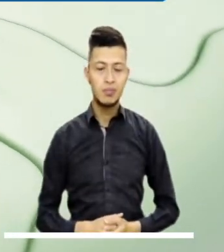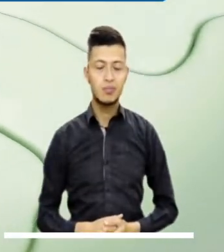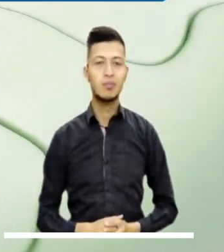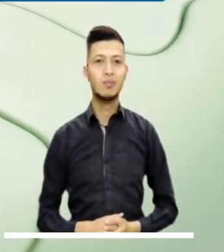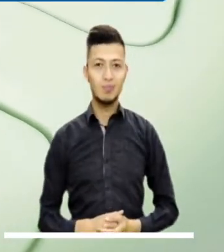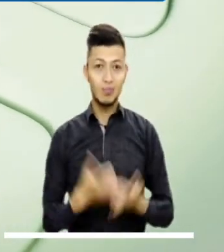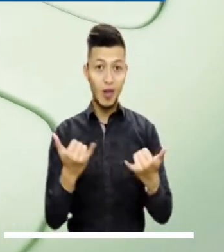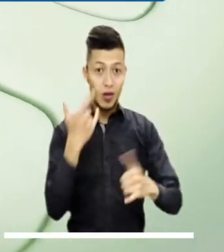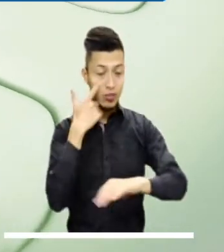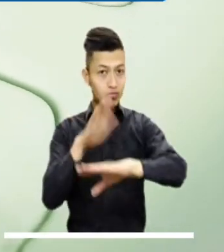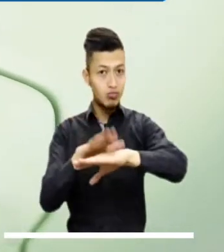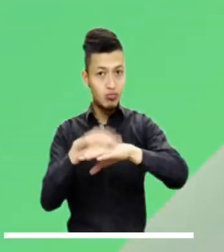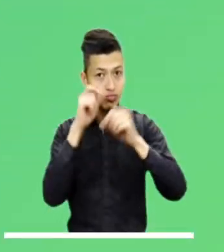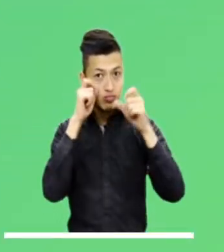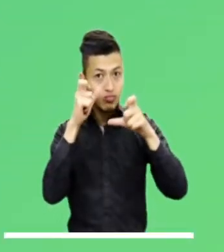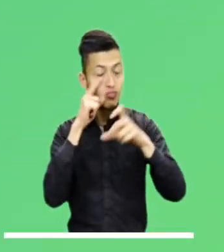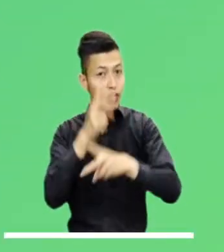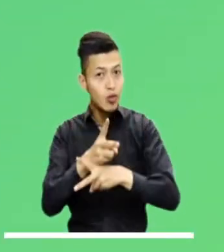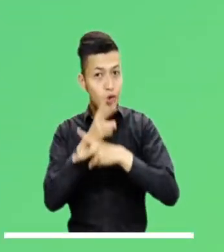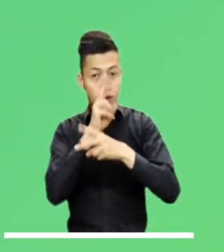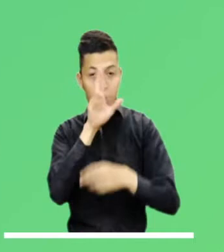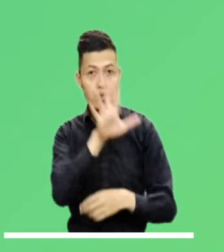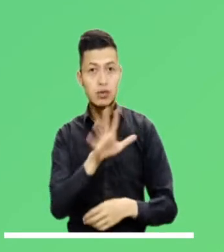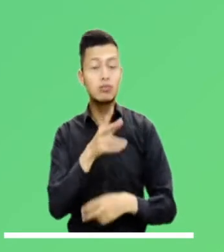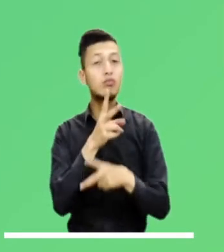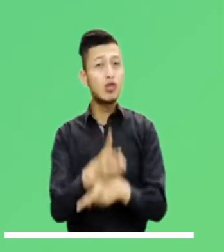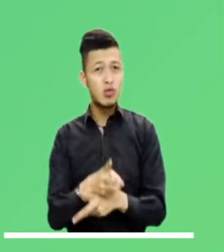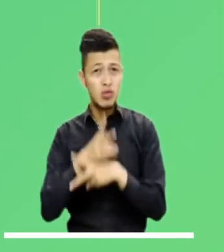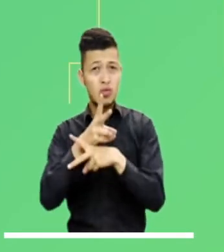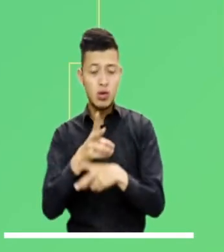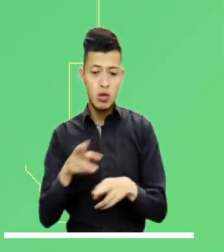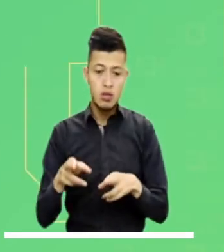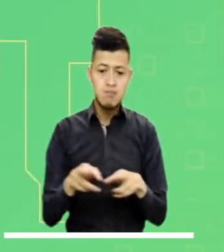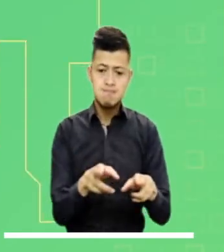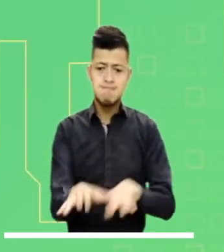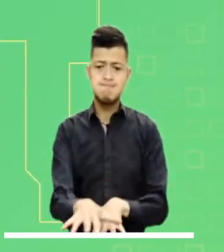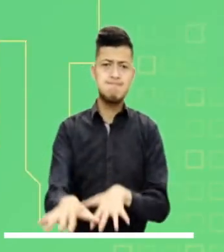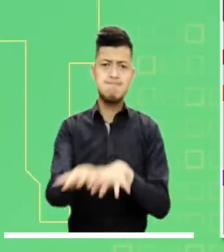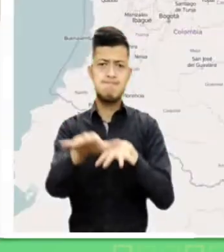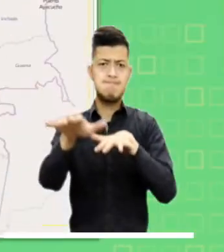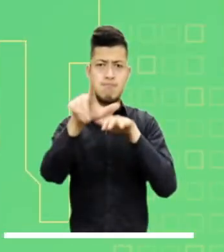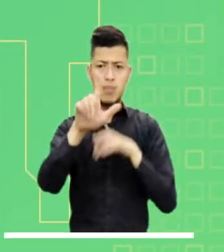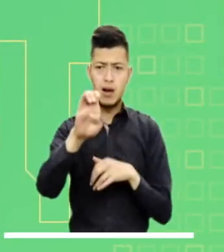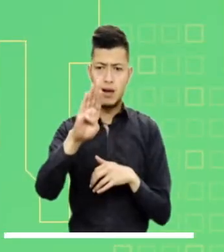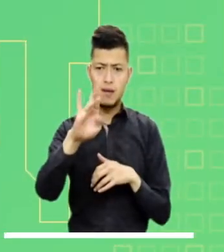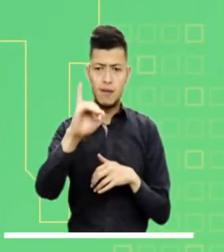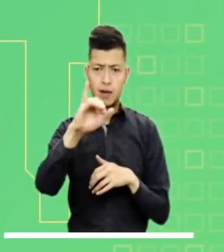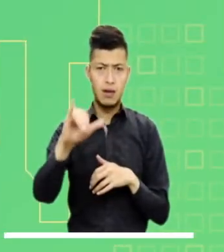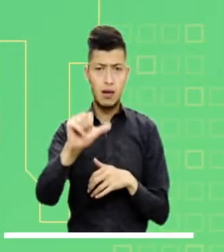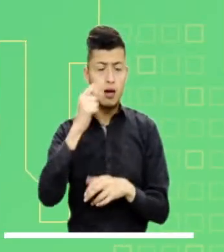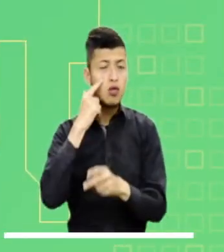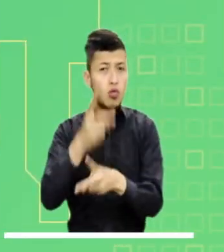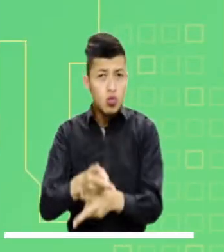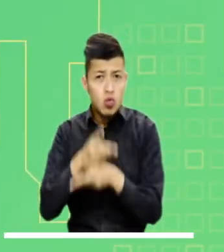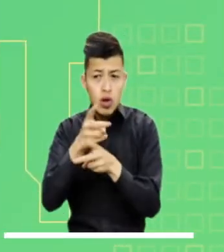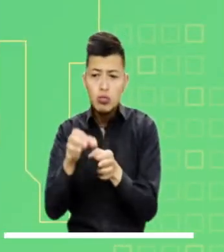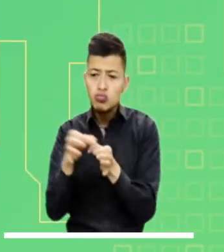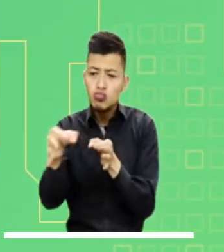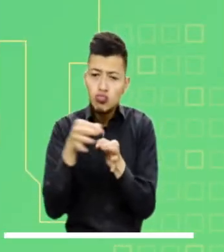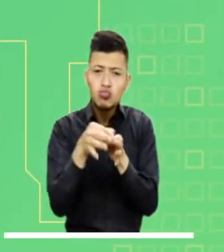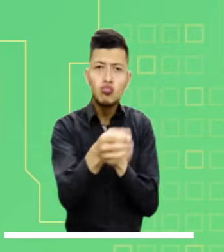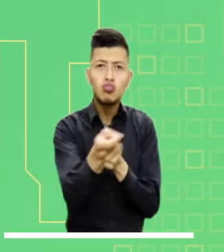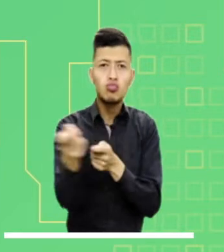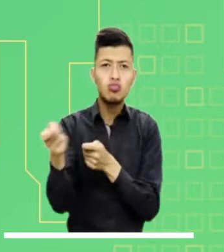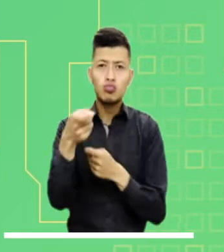Ahora veamos las principales alertas. Continúa la alerta roja por las crecientes súbitas en el río Lebrija. Especial